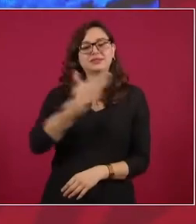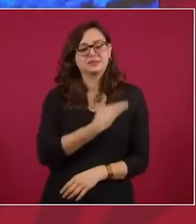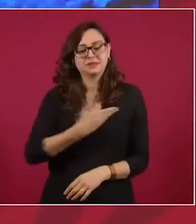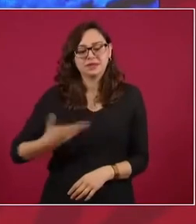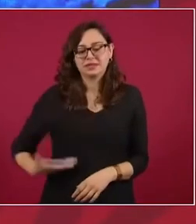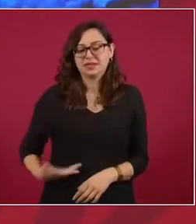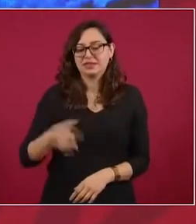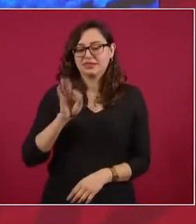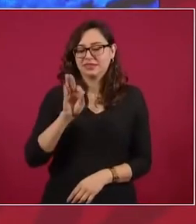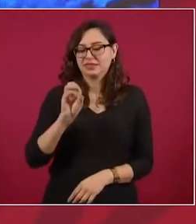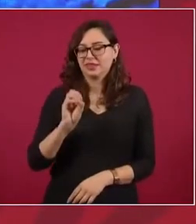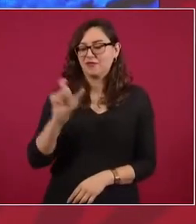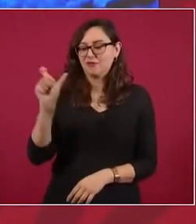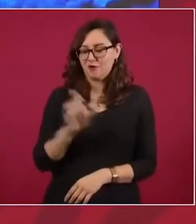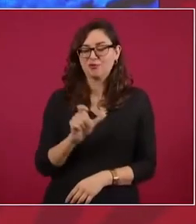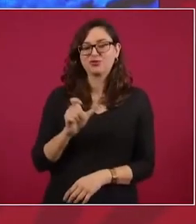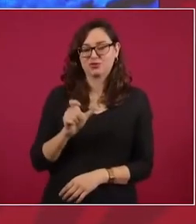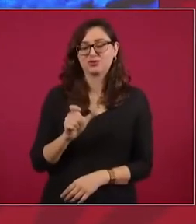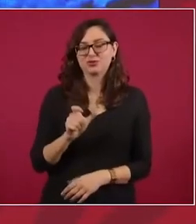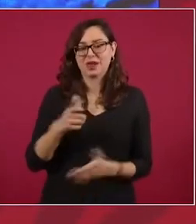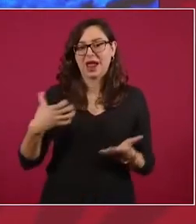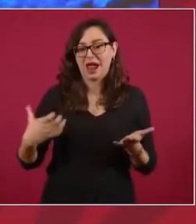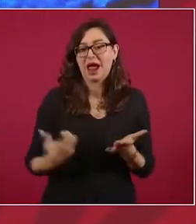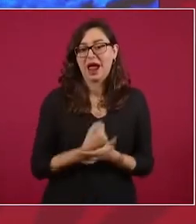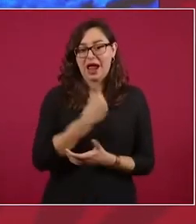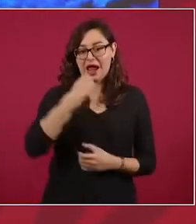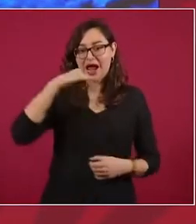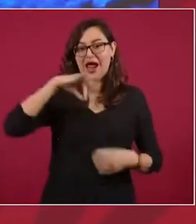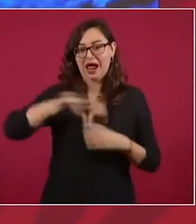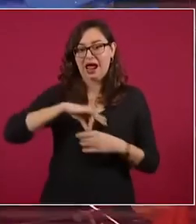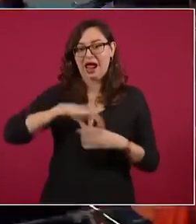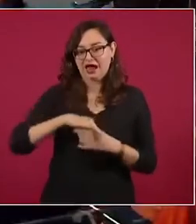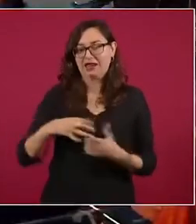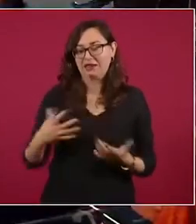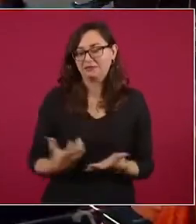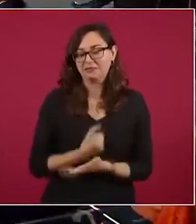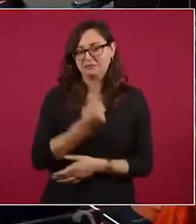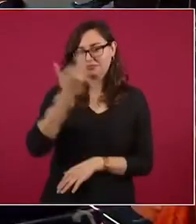nada más que ahora anda dedicado a otras cosas,